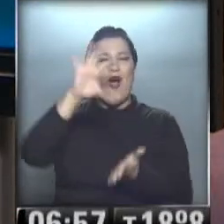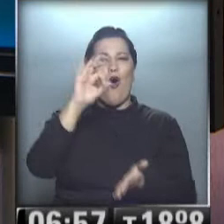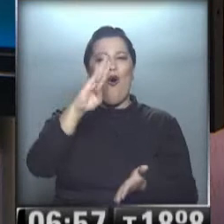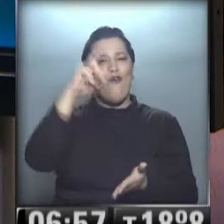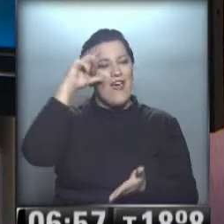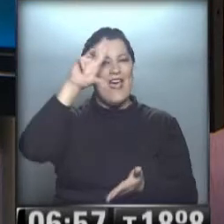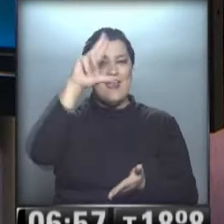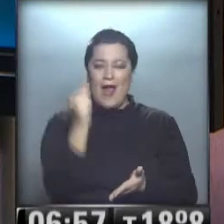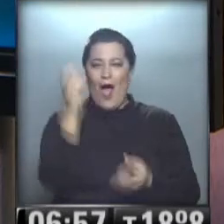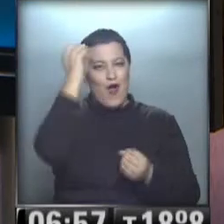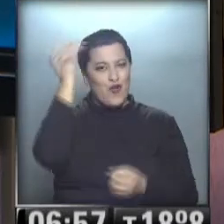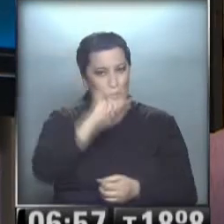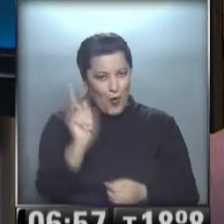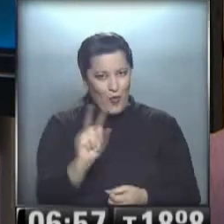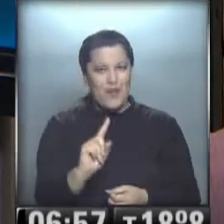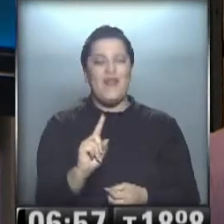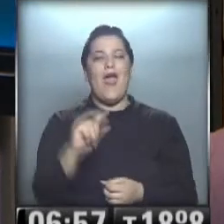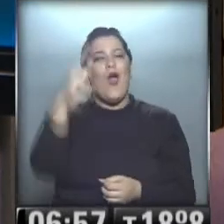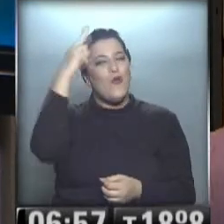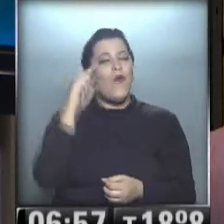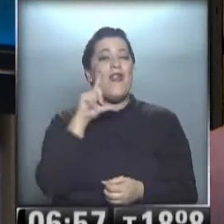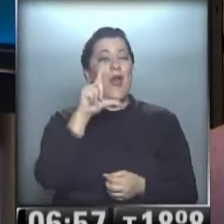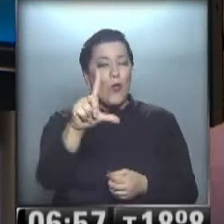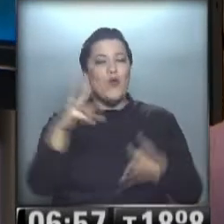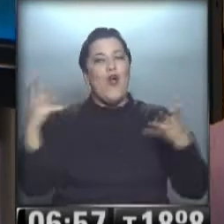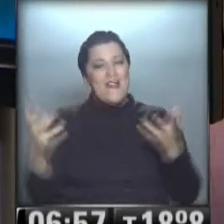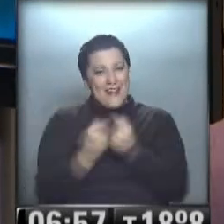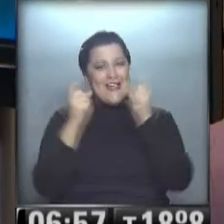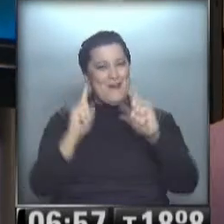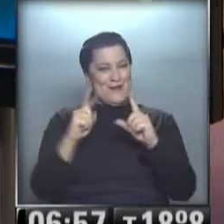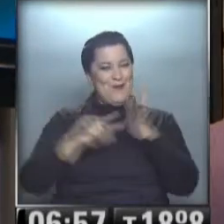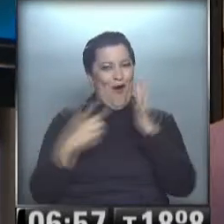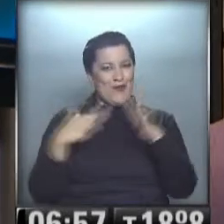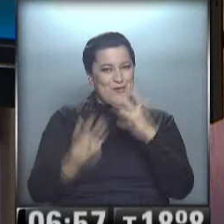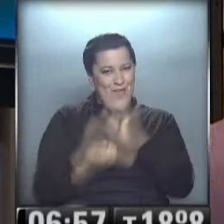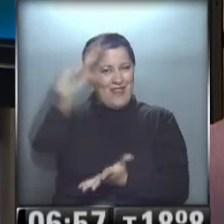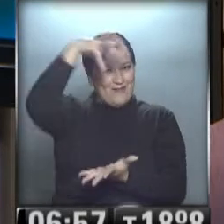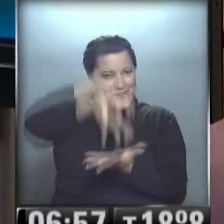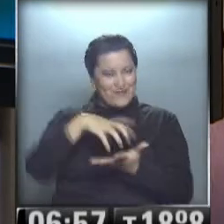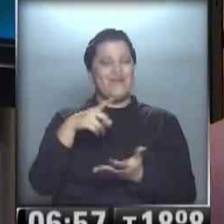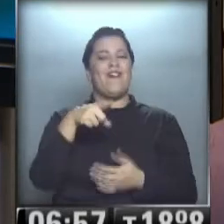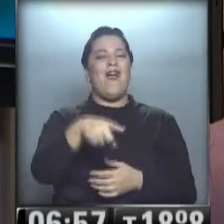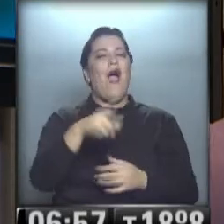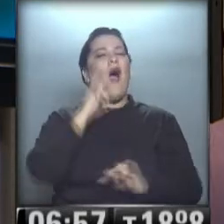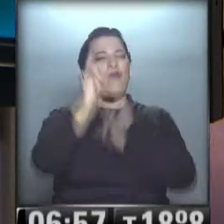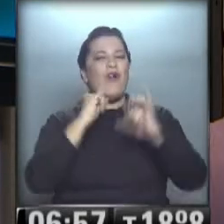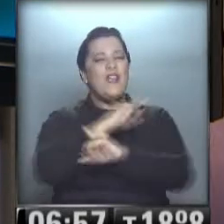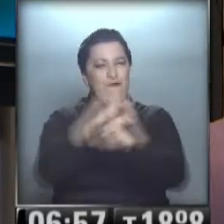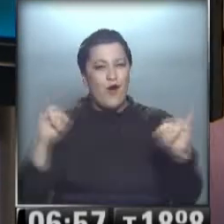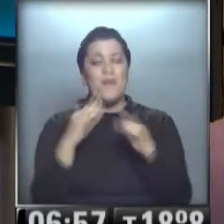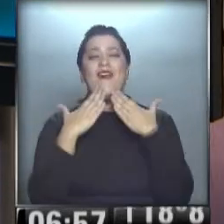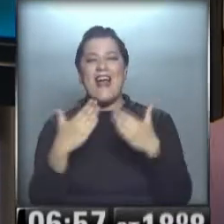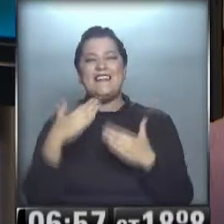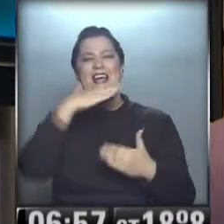ustedes, el 9 de julio se cumplió un aniversario de la creación de la ciudad. Ya vamos a presentar el informe. Y gracias a Janet